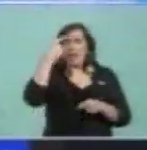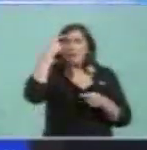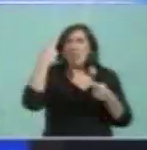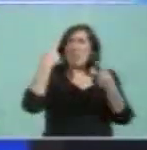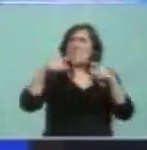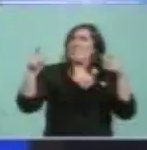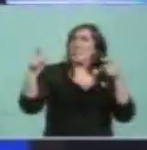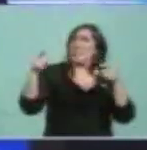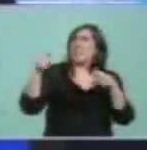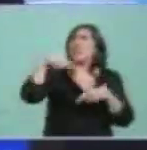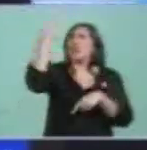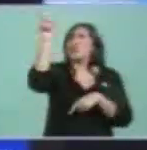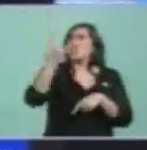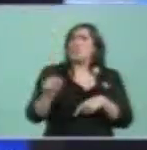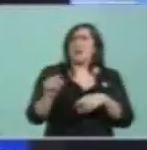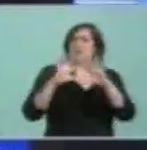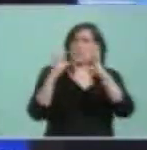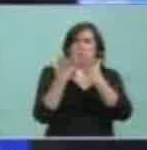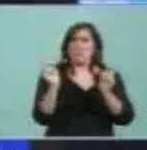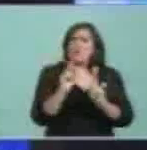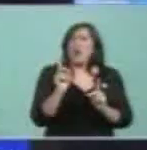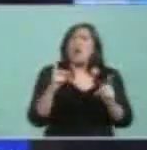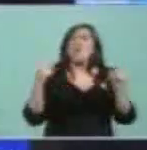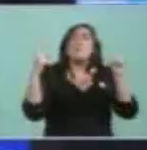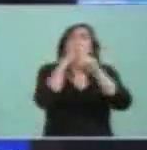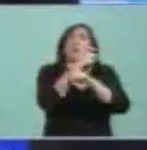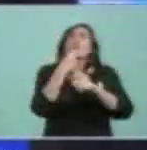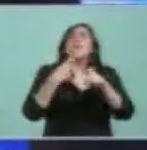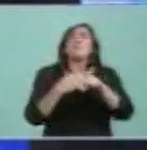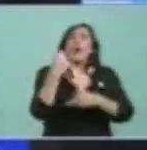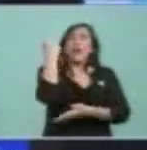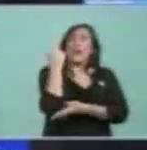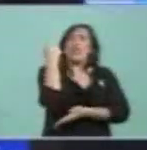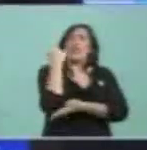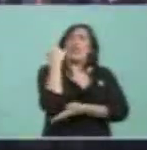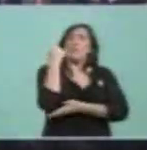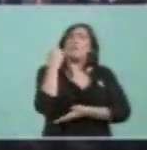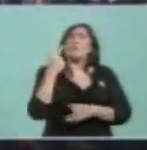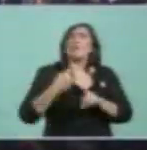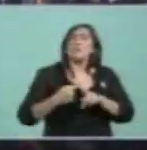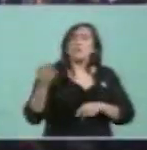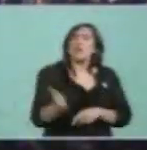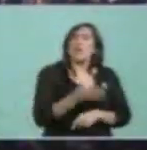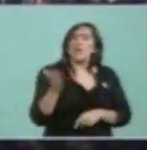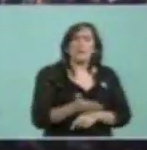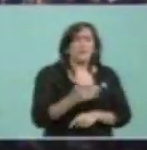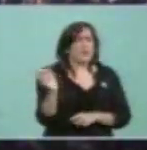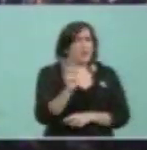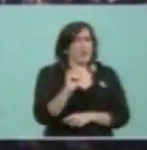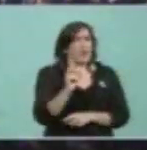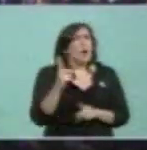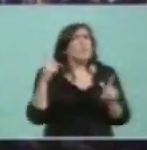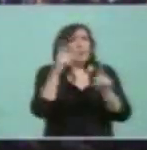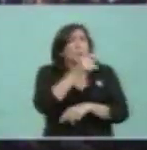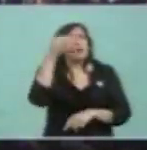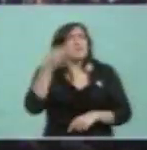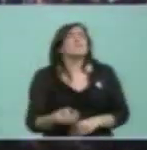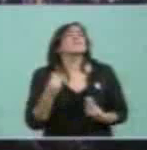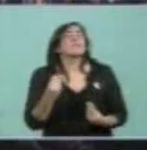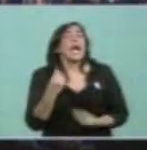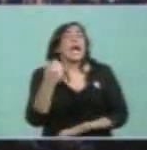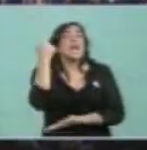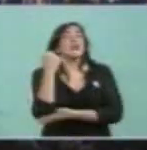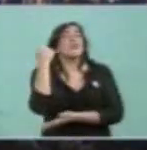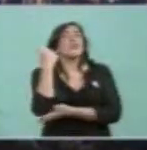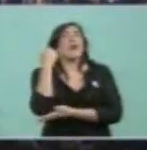porque el problema no está entre las economías de producción, el problema está en una